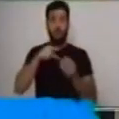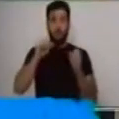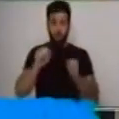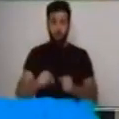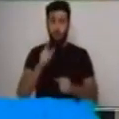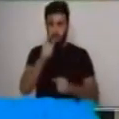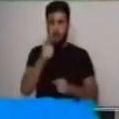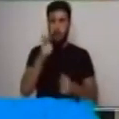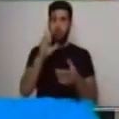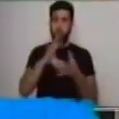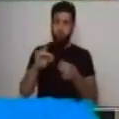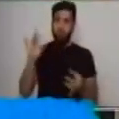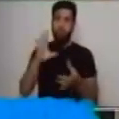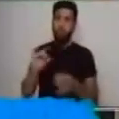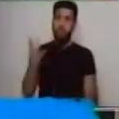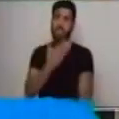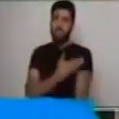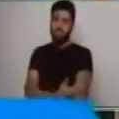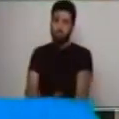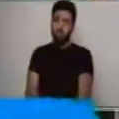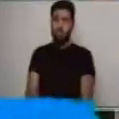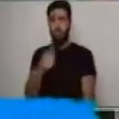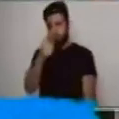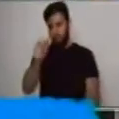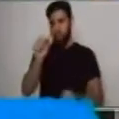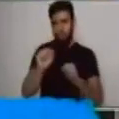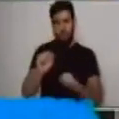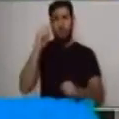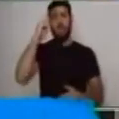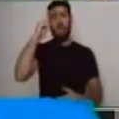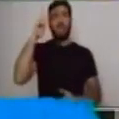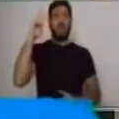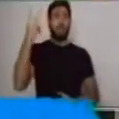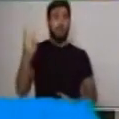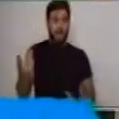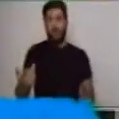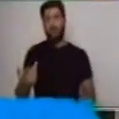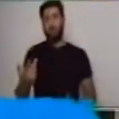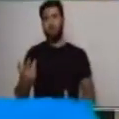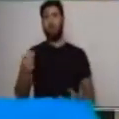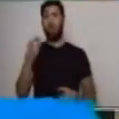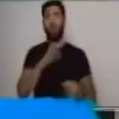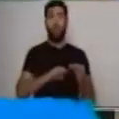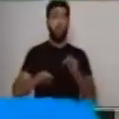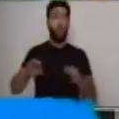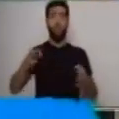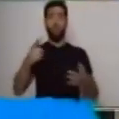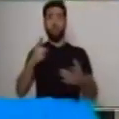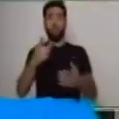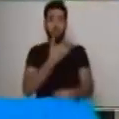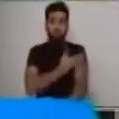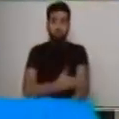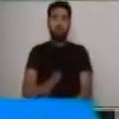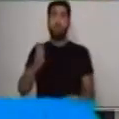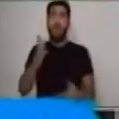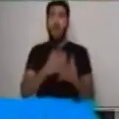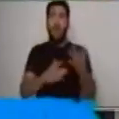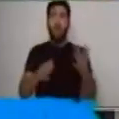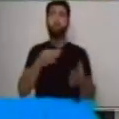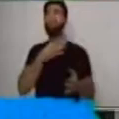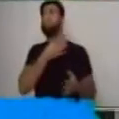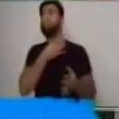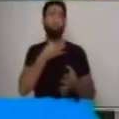narraciones de hechos fantásticos, de hechos misteriosos. Y tú